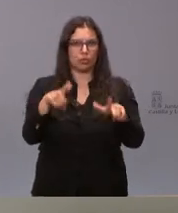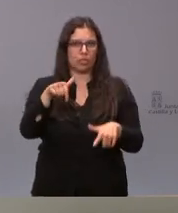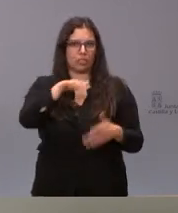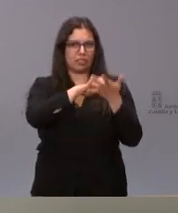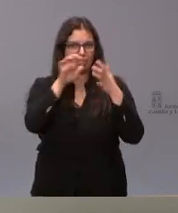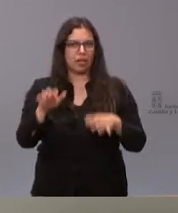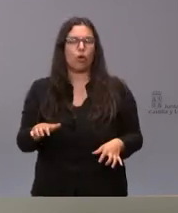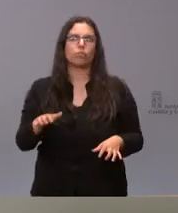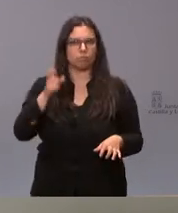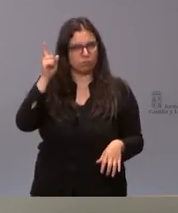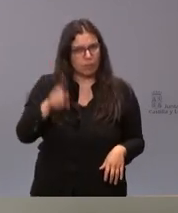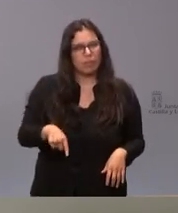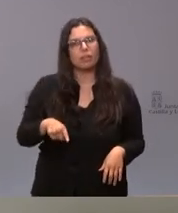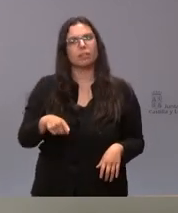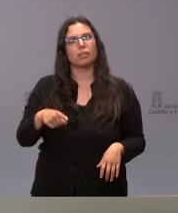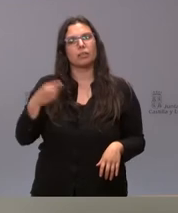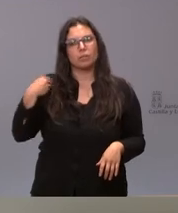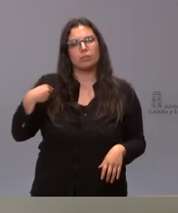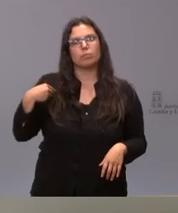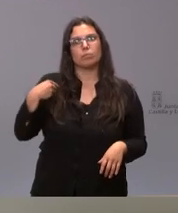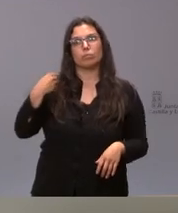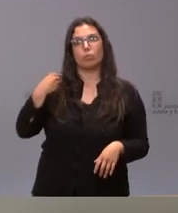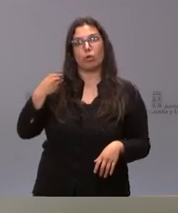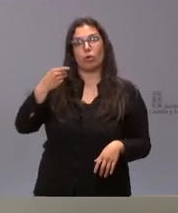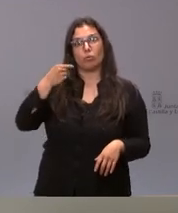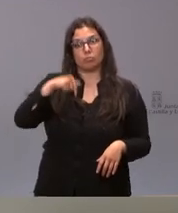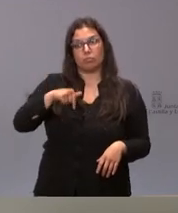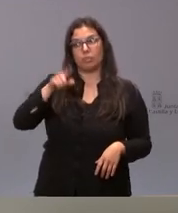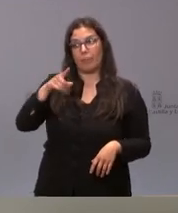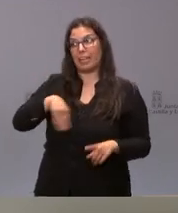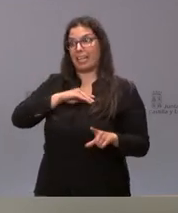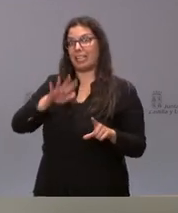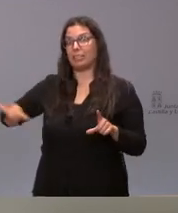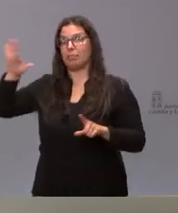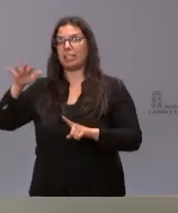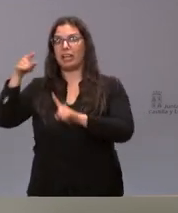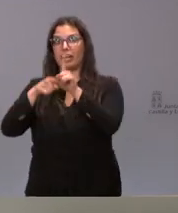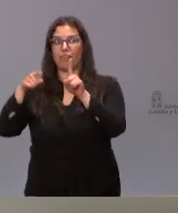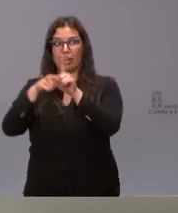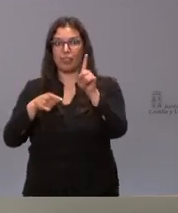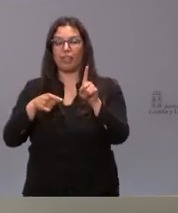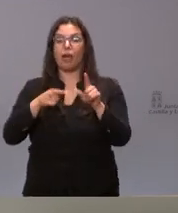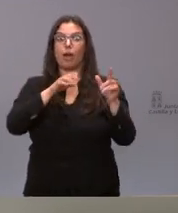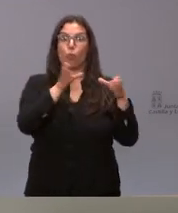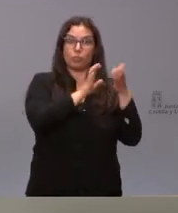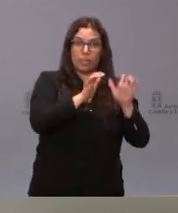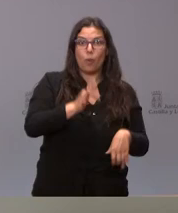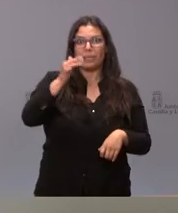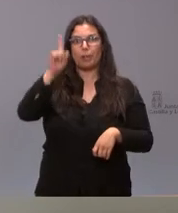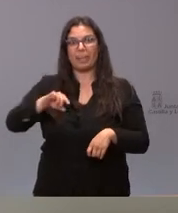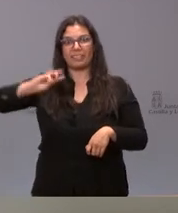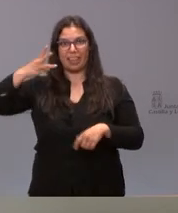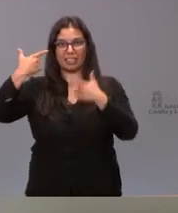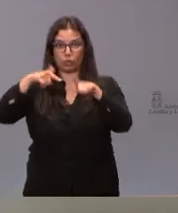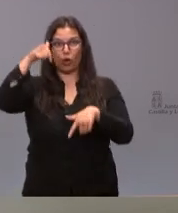también a su vez dentro de su contexto nacional son referencia porque esto es muy importante no solamente es que lo es la Junta de Castilla y León sino que